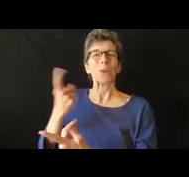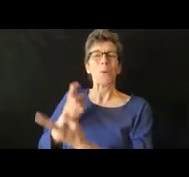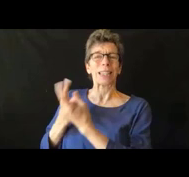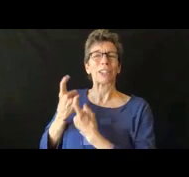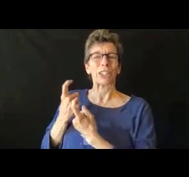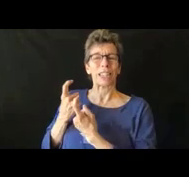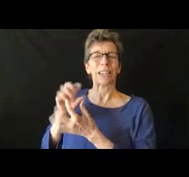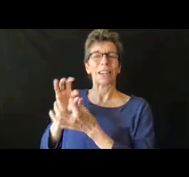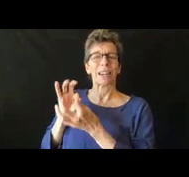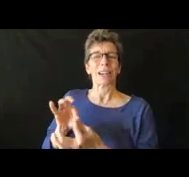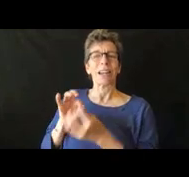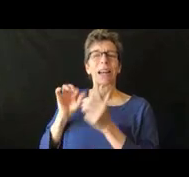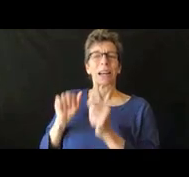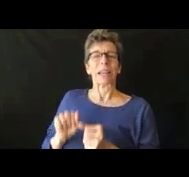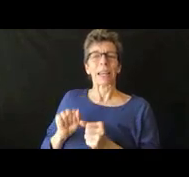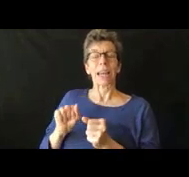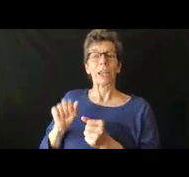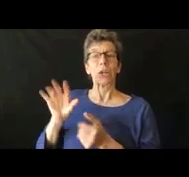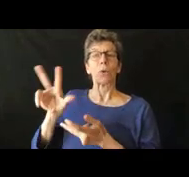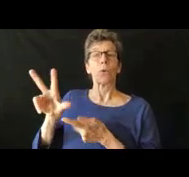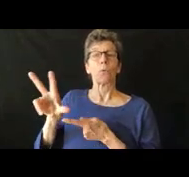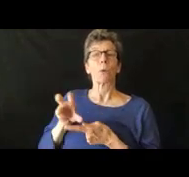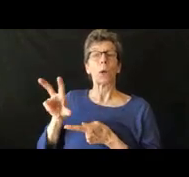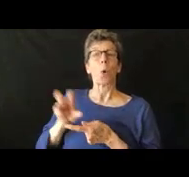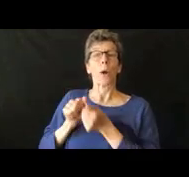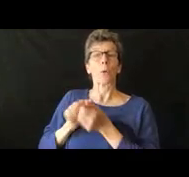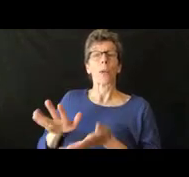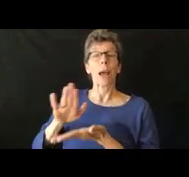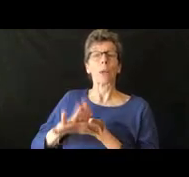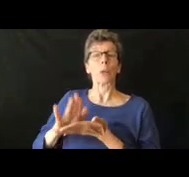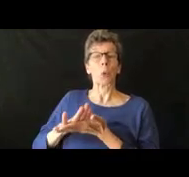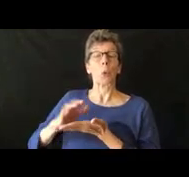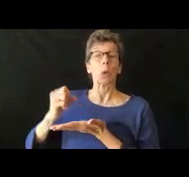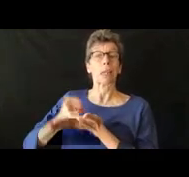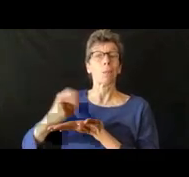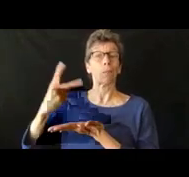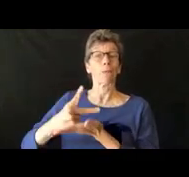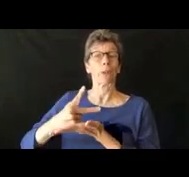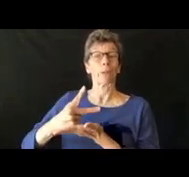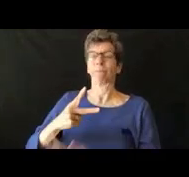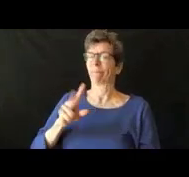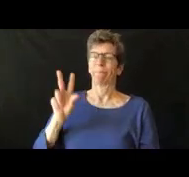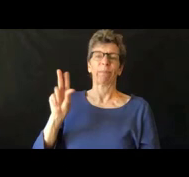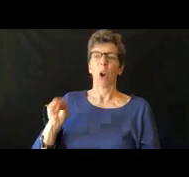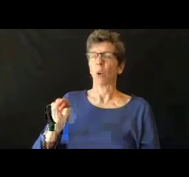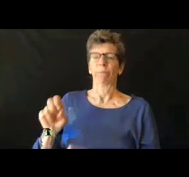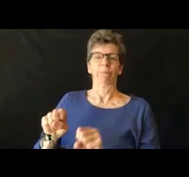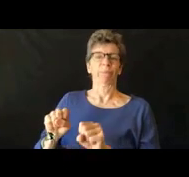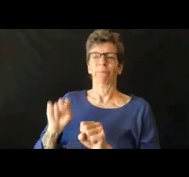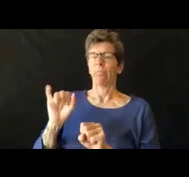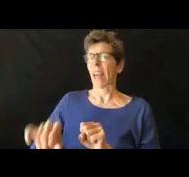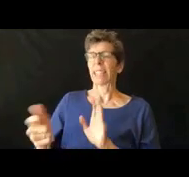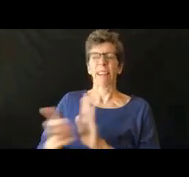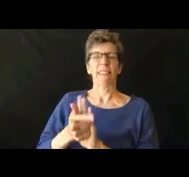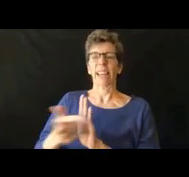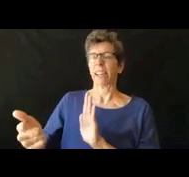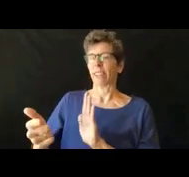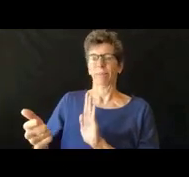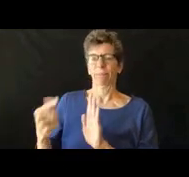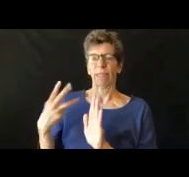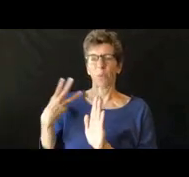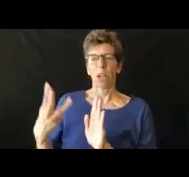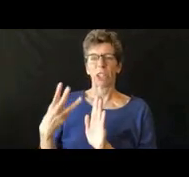grabar sin el permiso de la escuela desafortunadamente la escuela es que no la respuesta no no en Washington